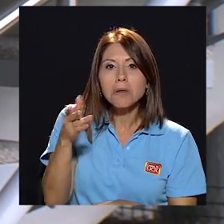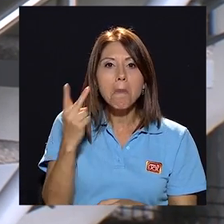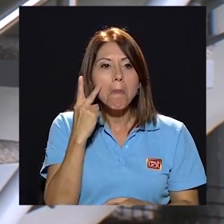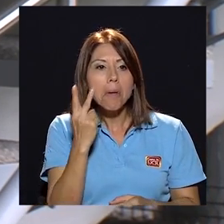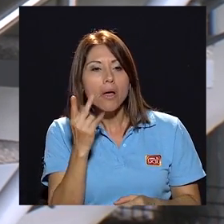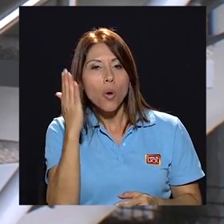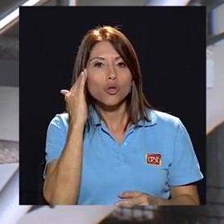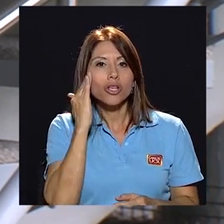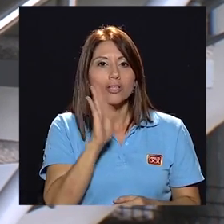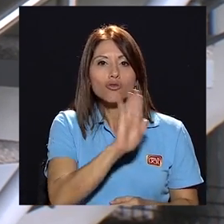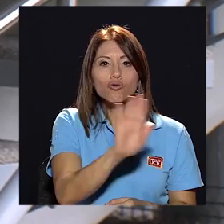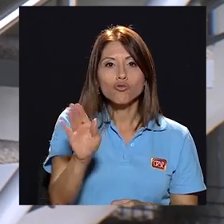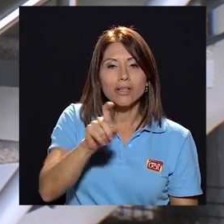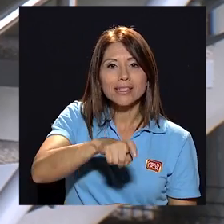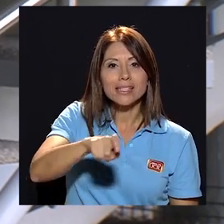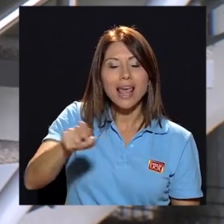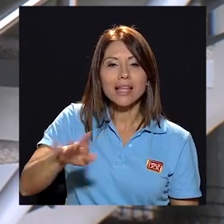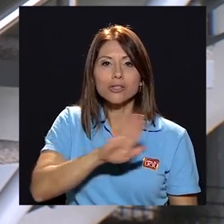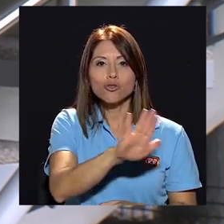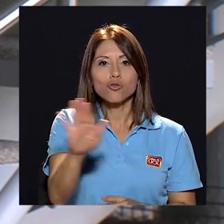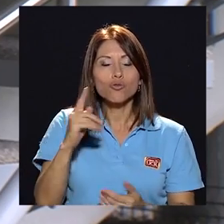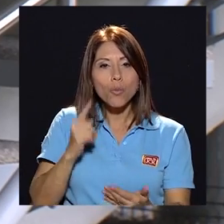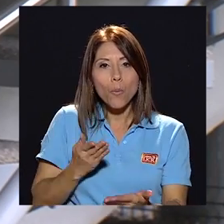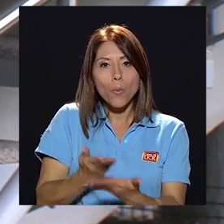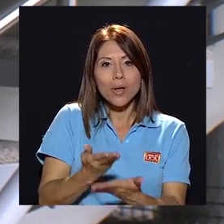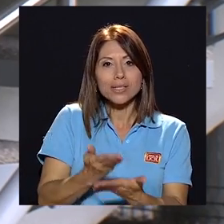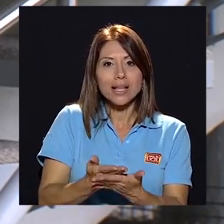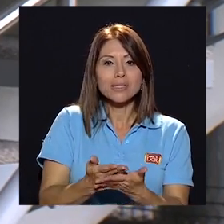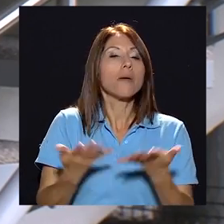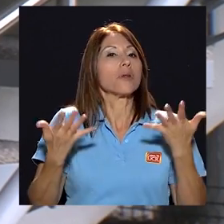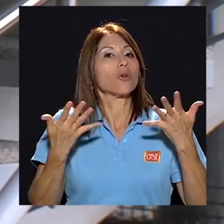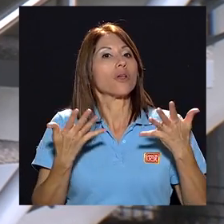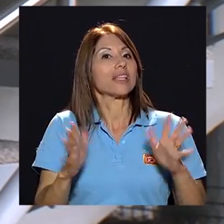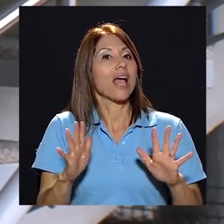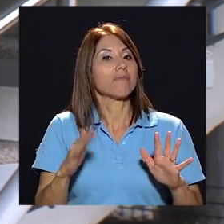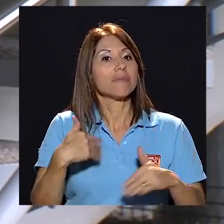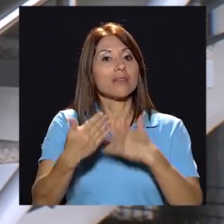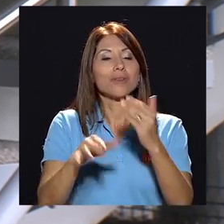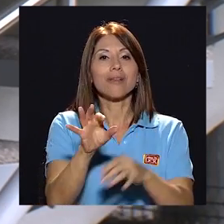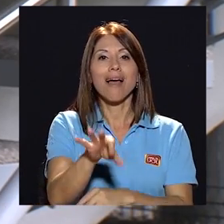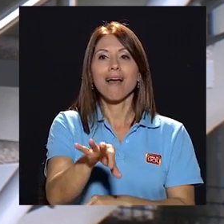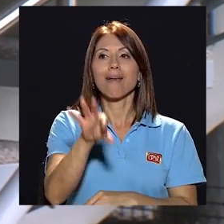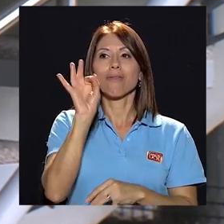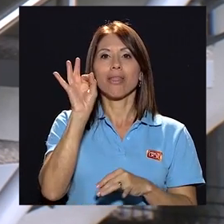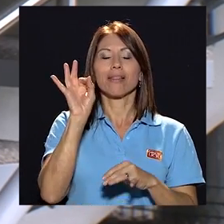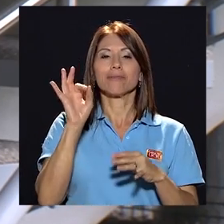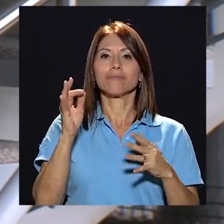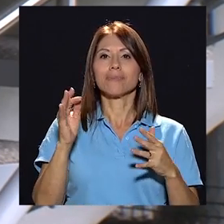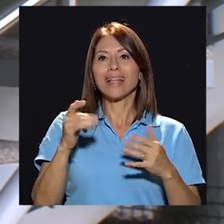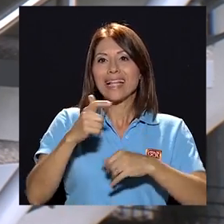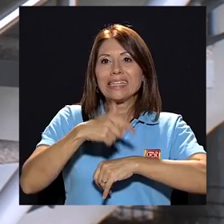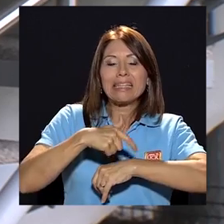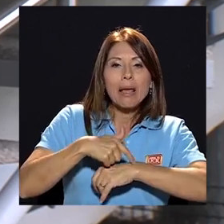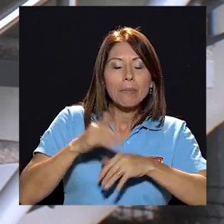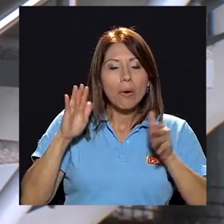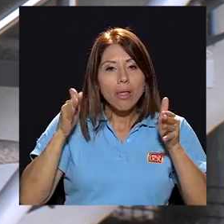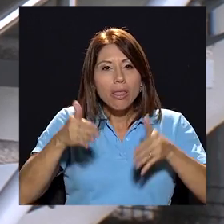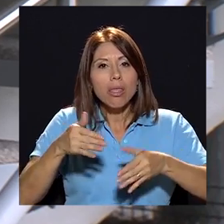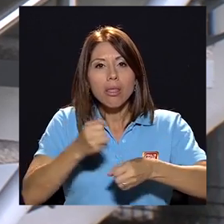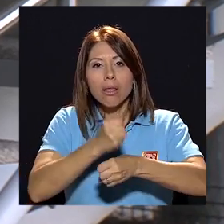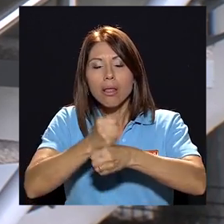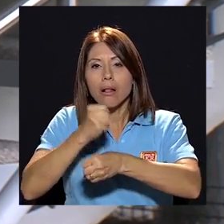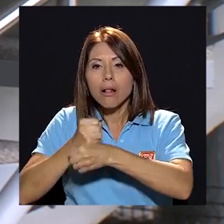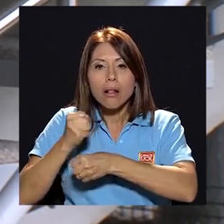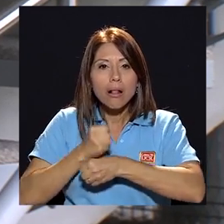conocer sus necesidades y también sus propuestas. Sin embargo, una vez que ya uno es electo, el tiempo es absorbido por las